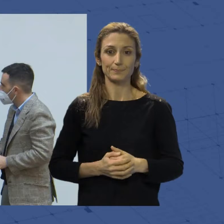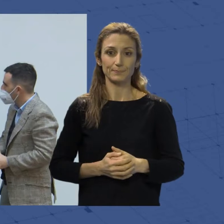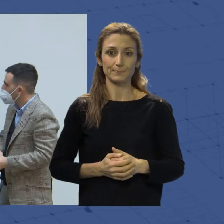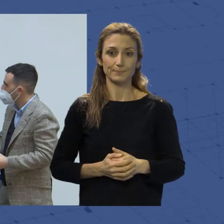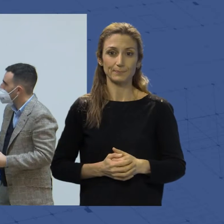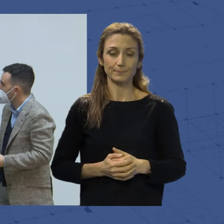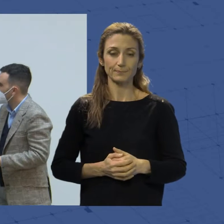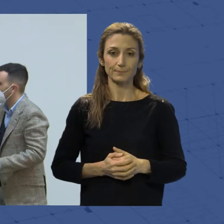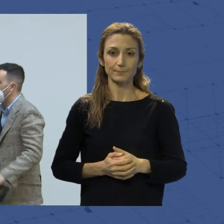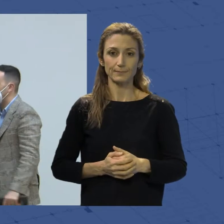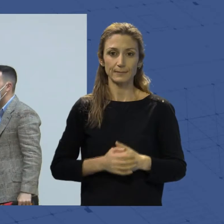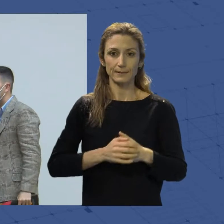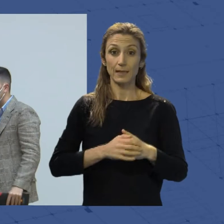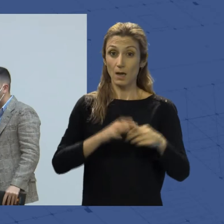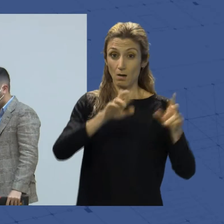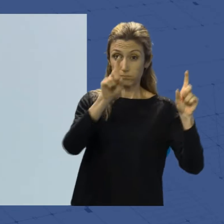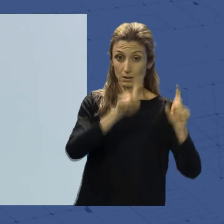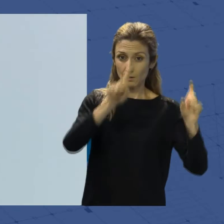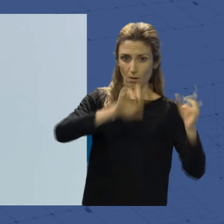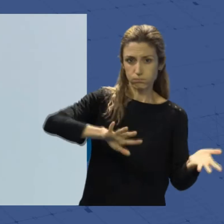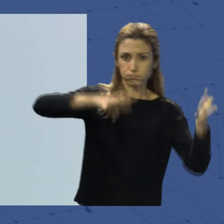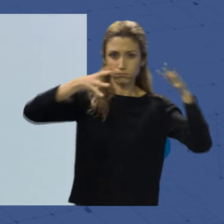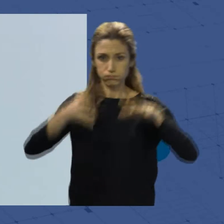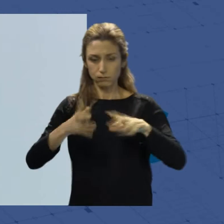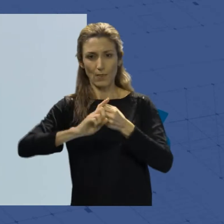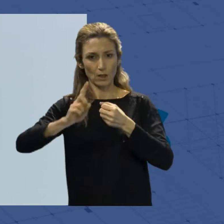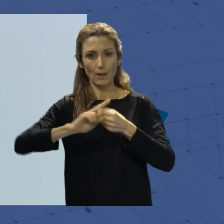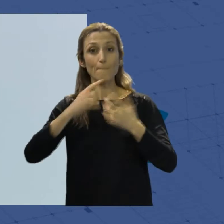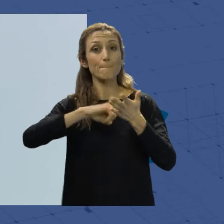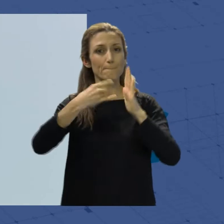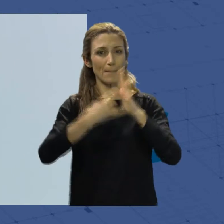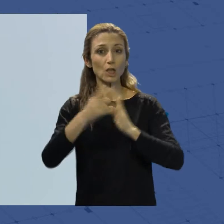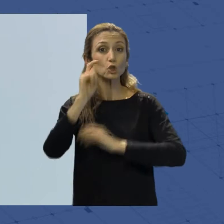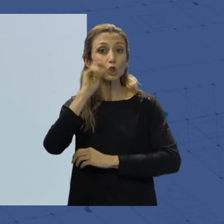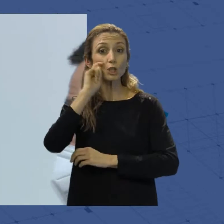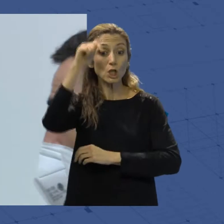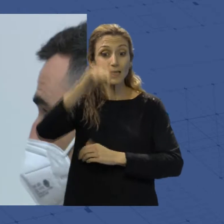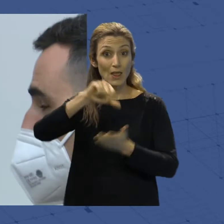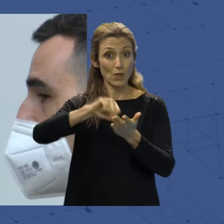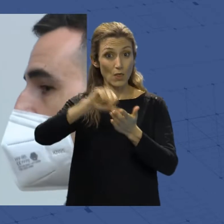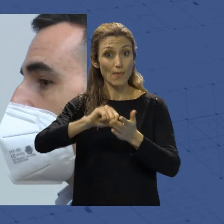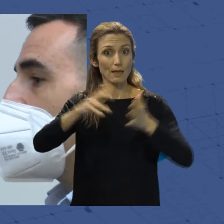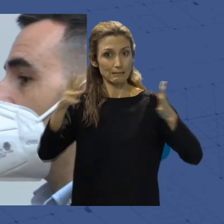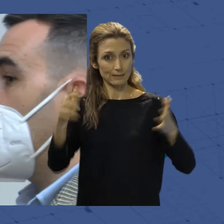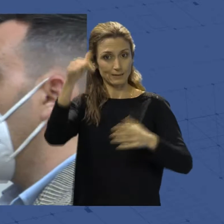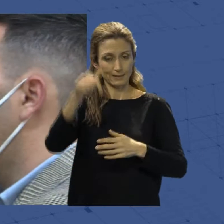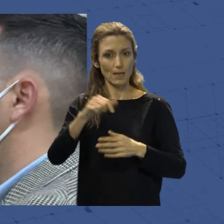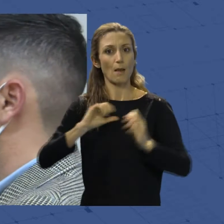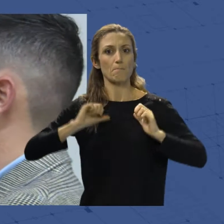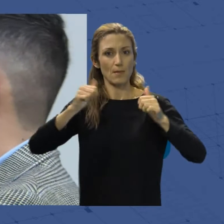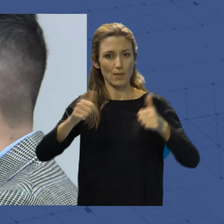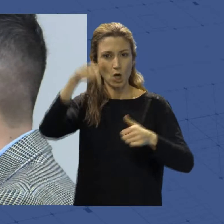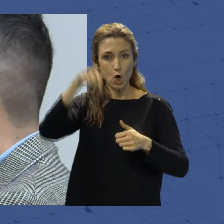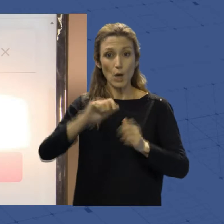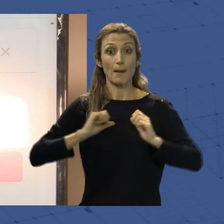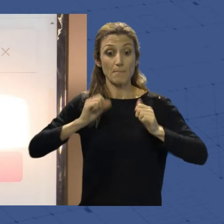La digitalización es uno de los ejes de la primera fase del plan turístico de grandes ciudades de Almería. Así, hoy se ha lanzado un